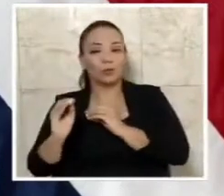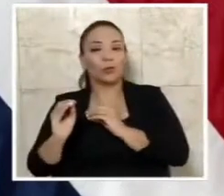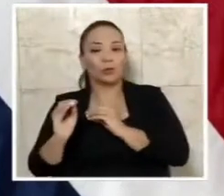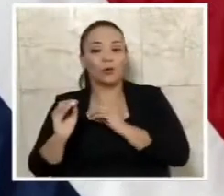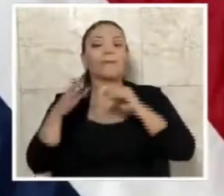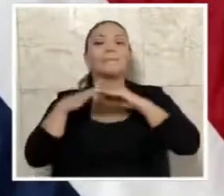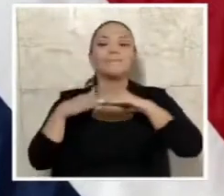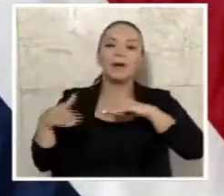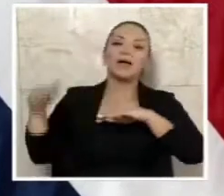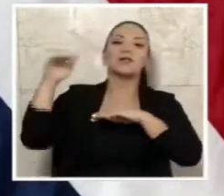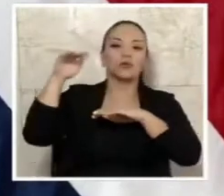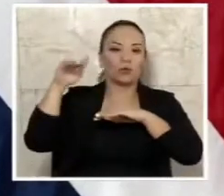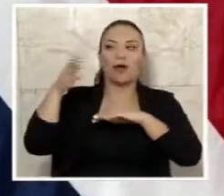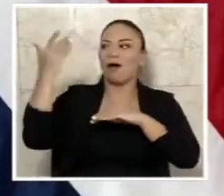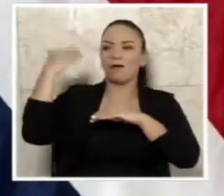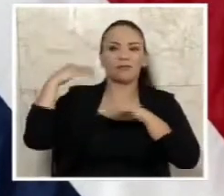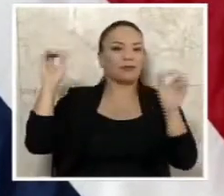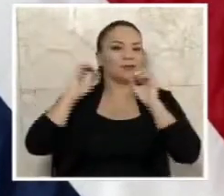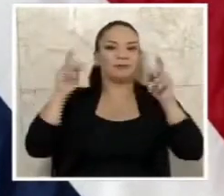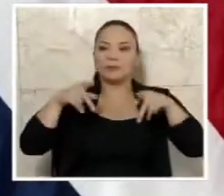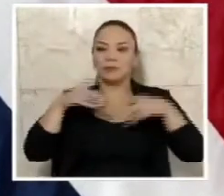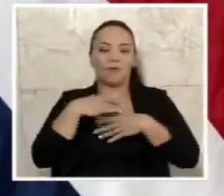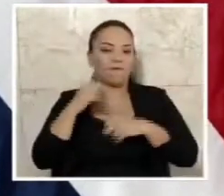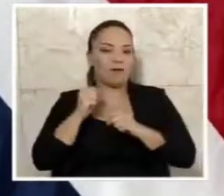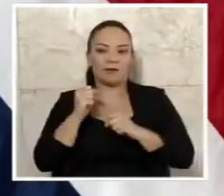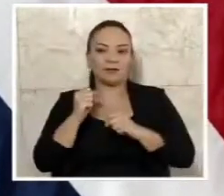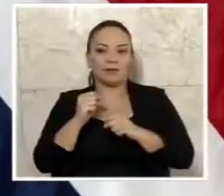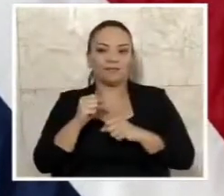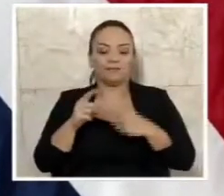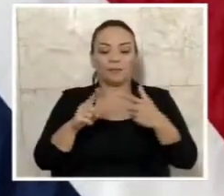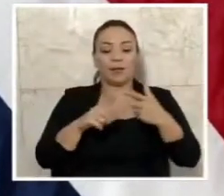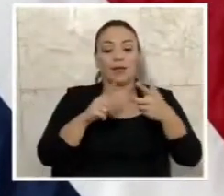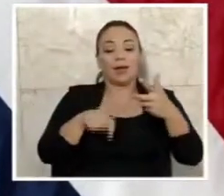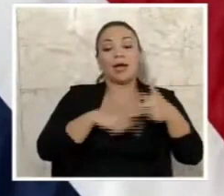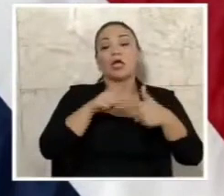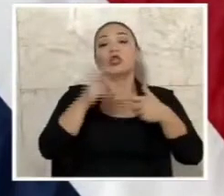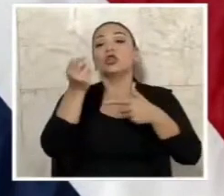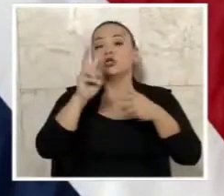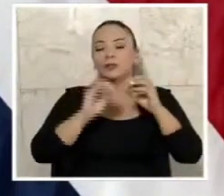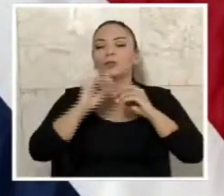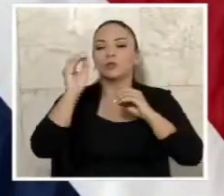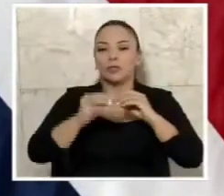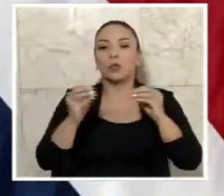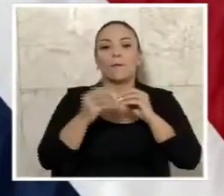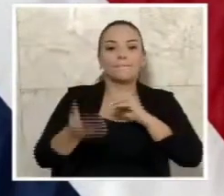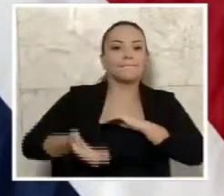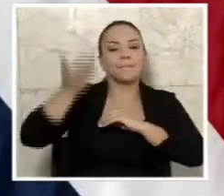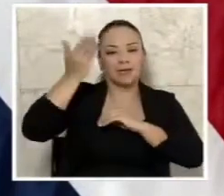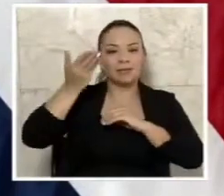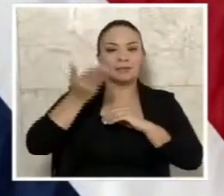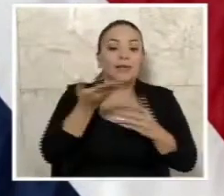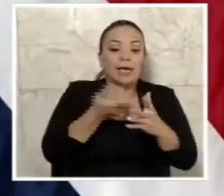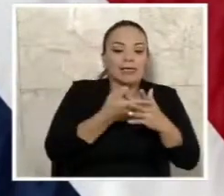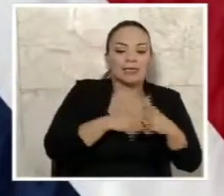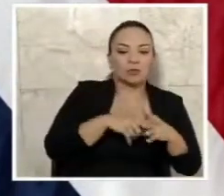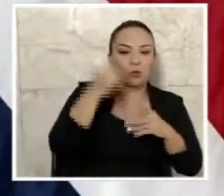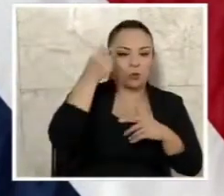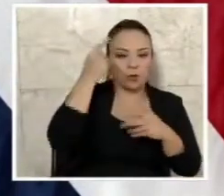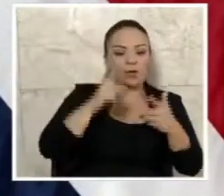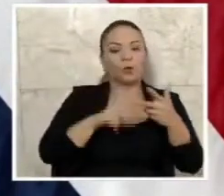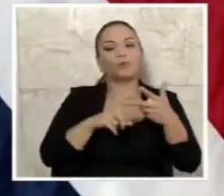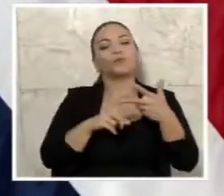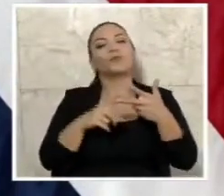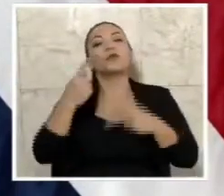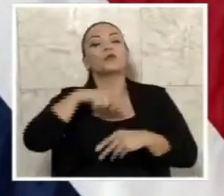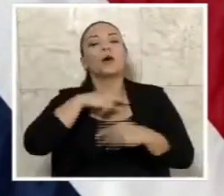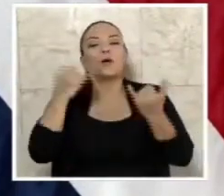mayor que promedio histórico, es 12% mayor que al inicio del gobierno y